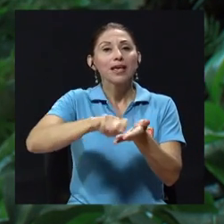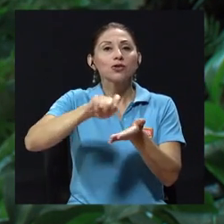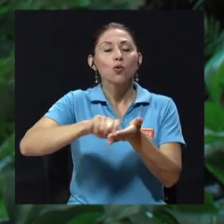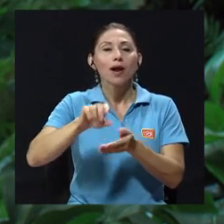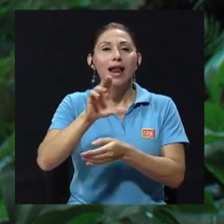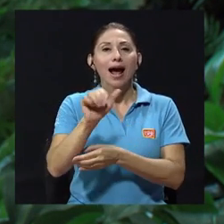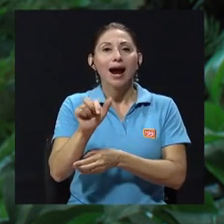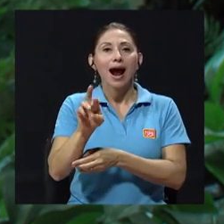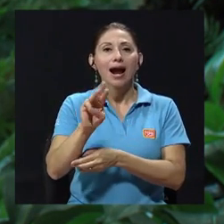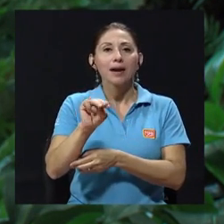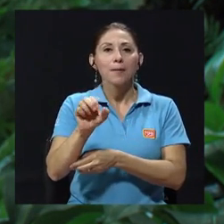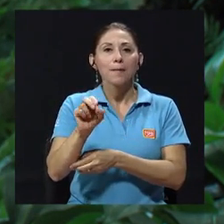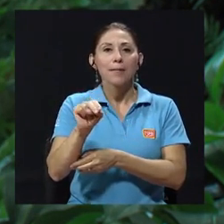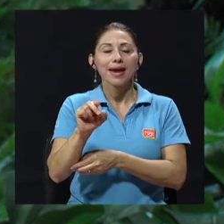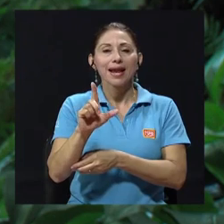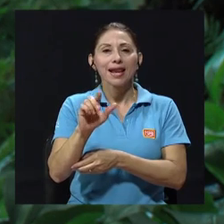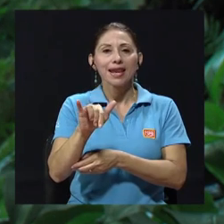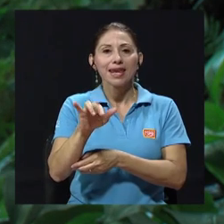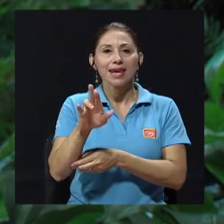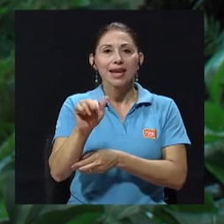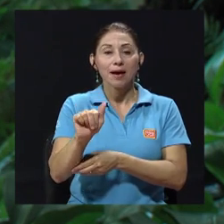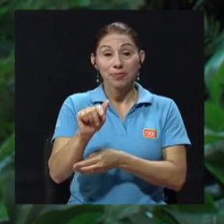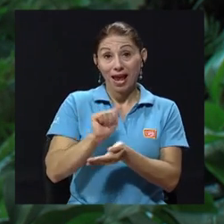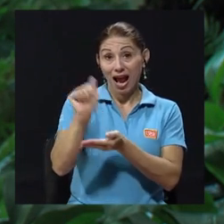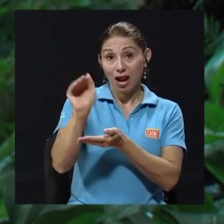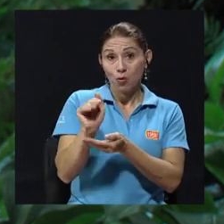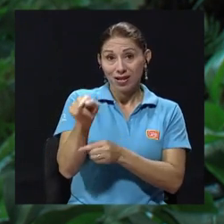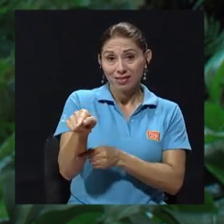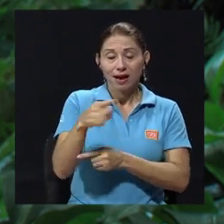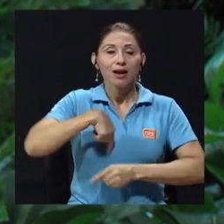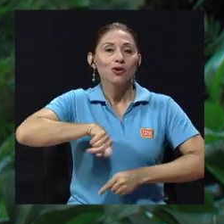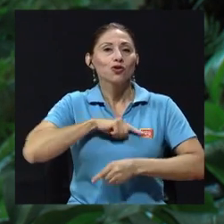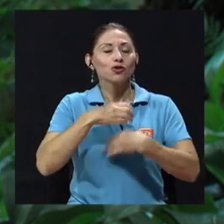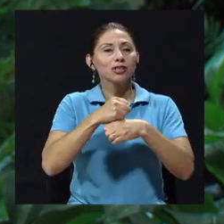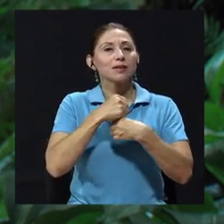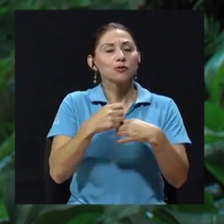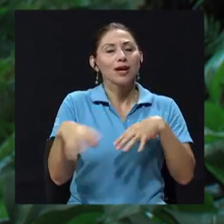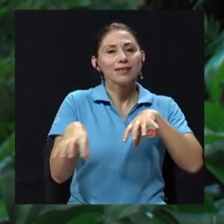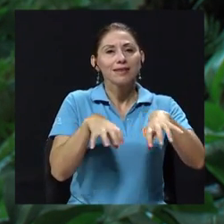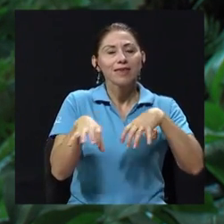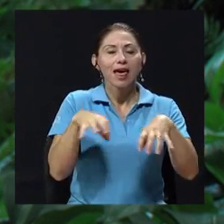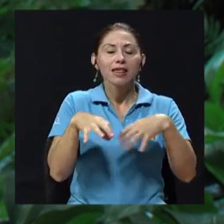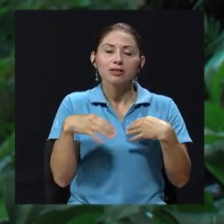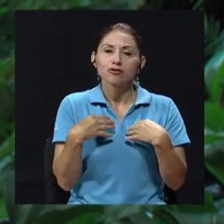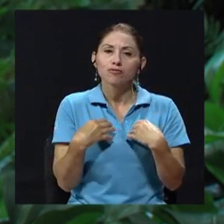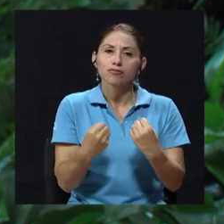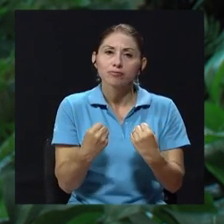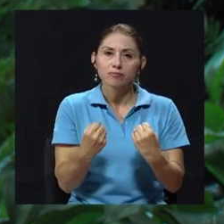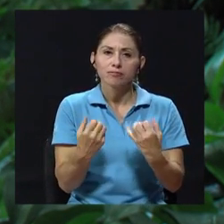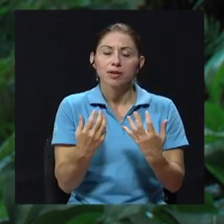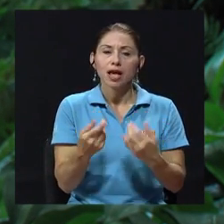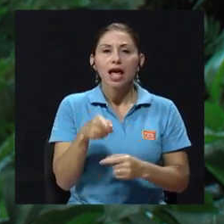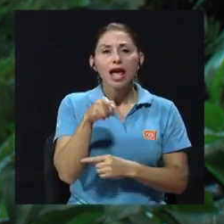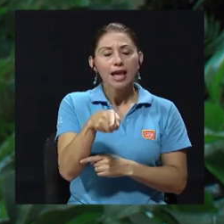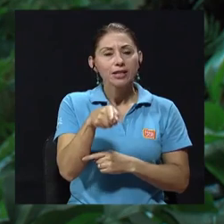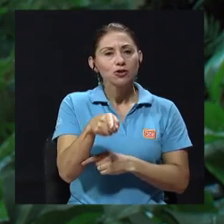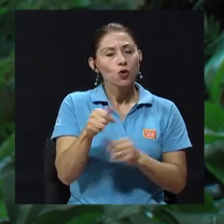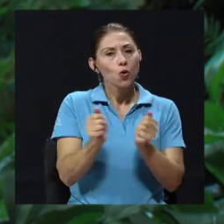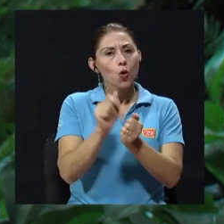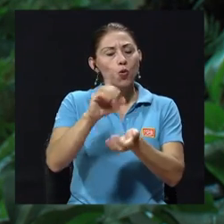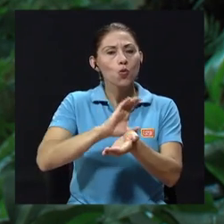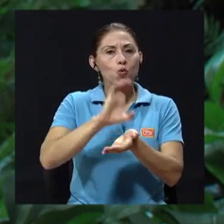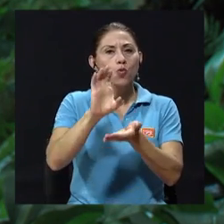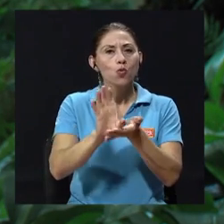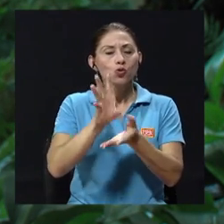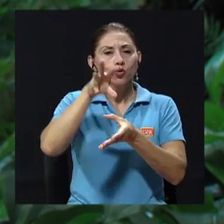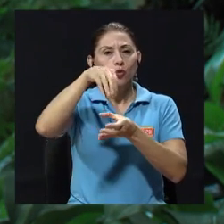Carmen Lira de Alajuelita, desarrollamos actividades curativas, esto enmarcado en un curso